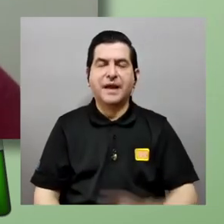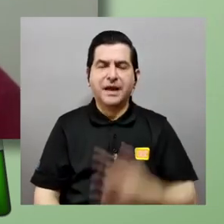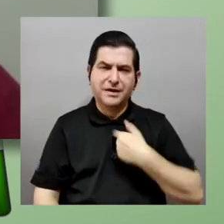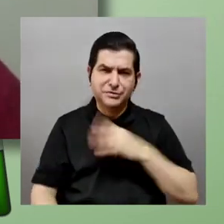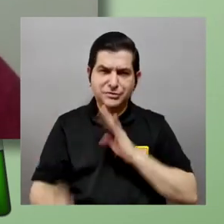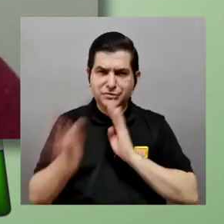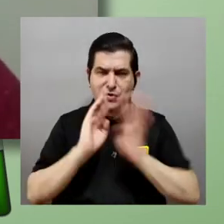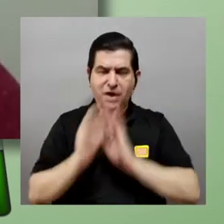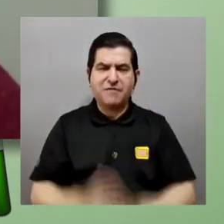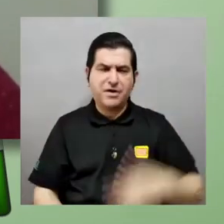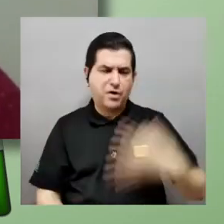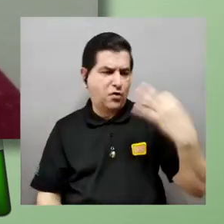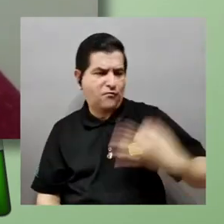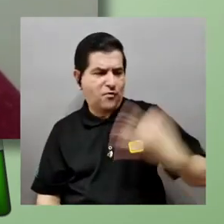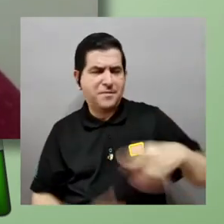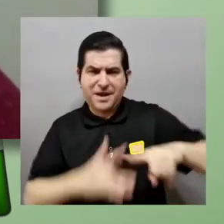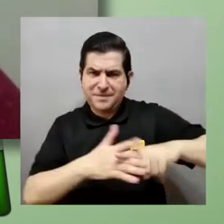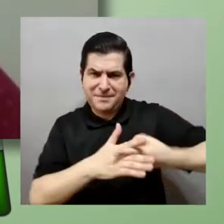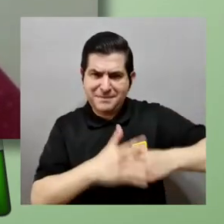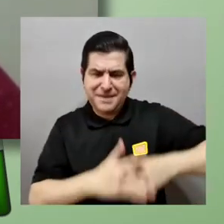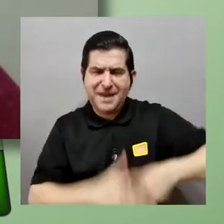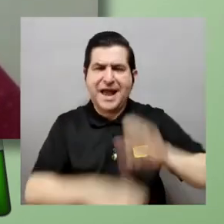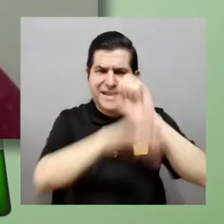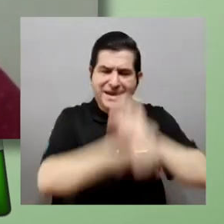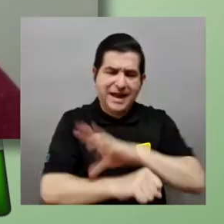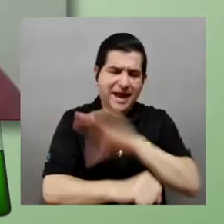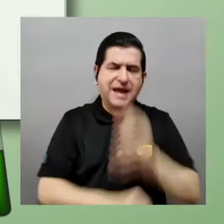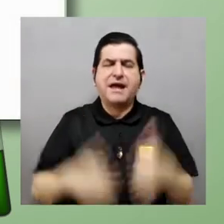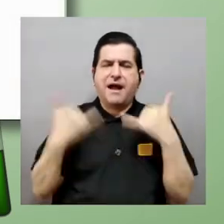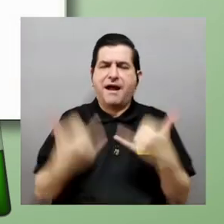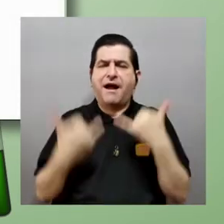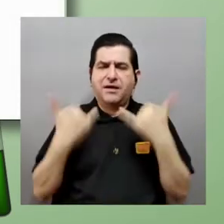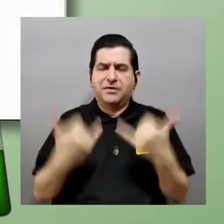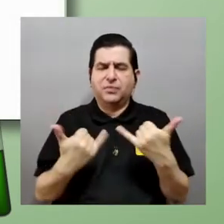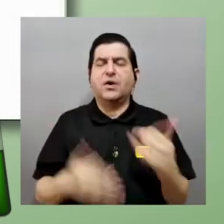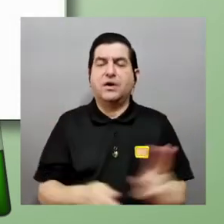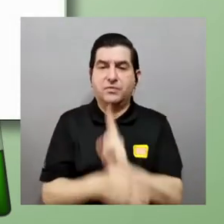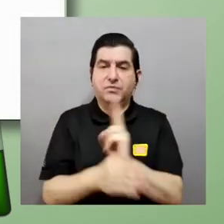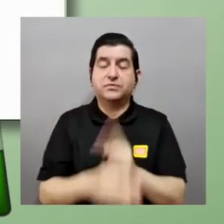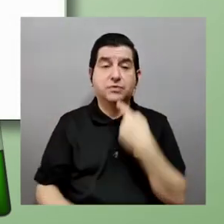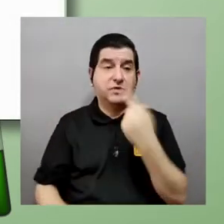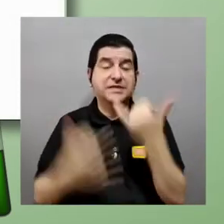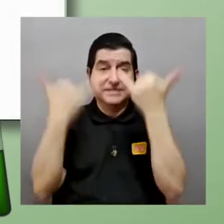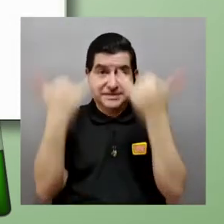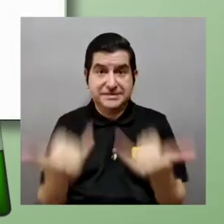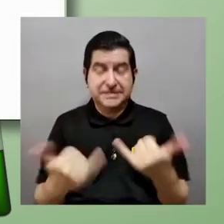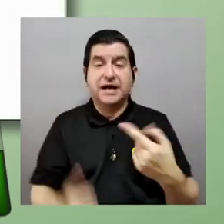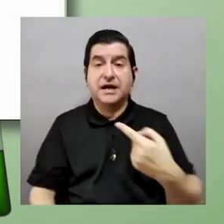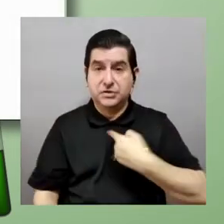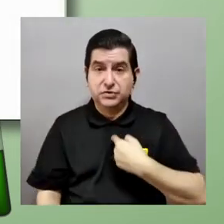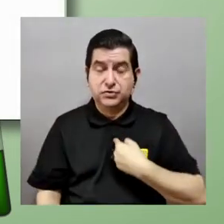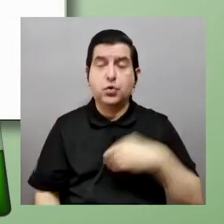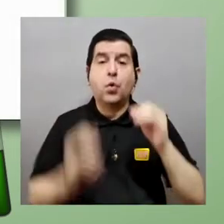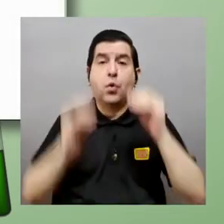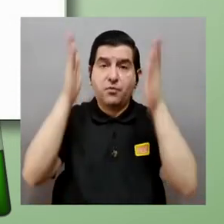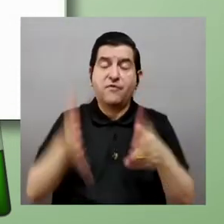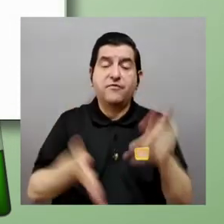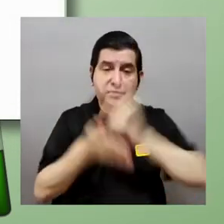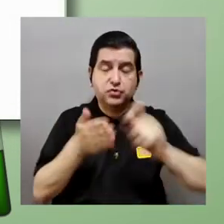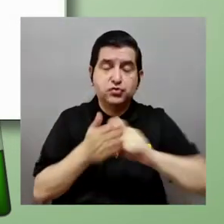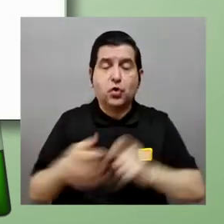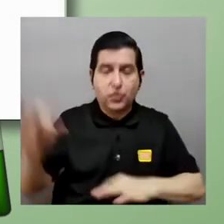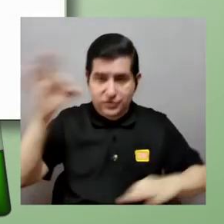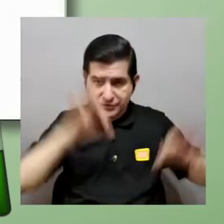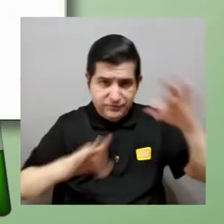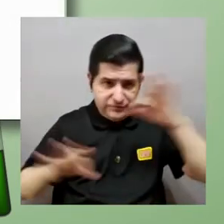Quiero hablarles un poquito sobre los formalismos de la mecánica clásica y su actualidad como ya me introdujeron yo soy